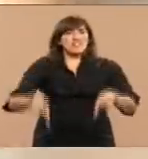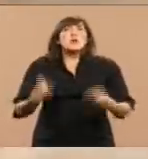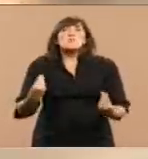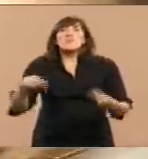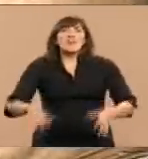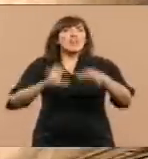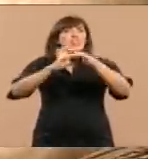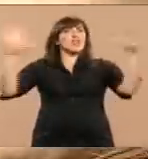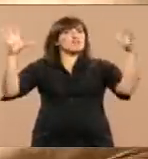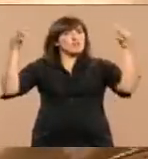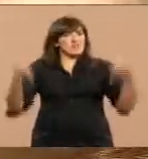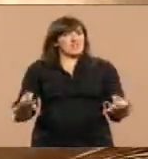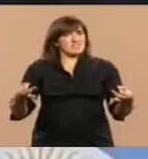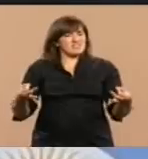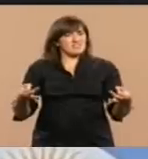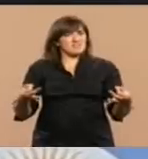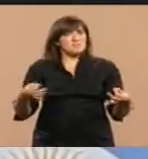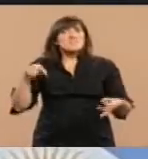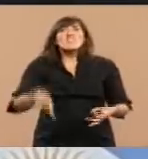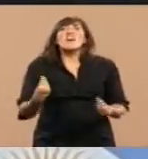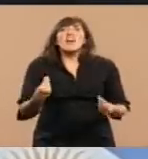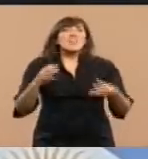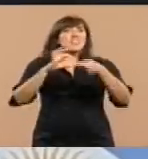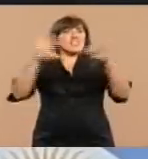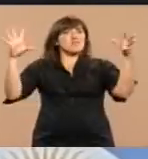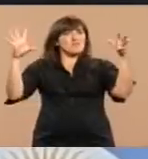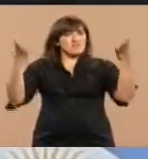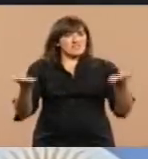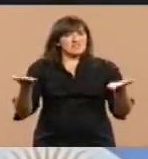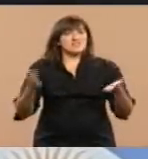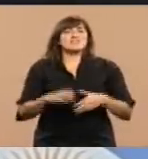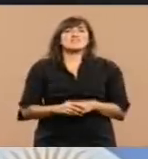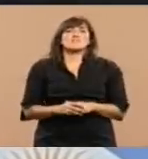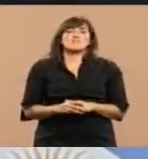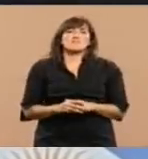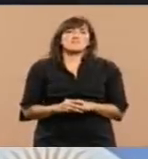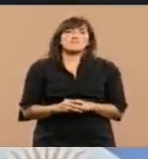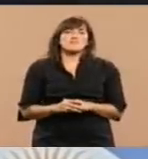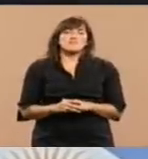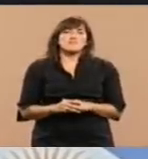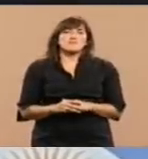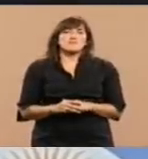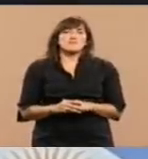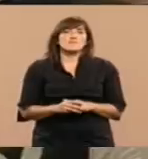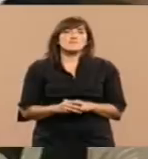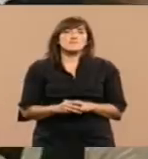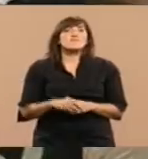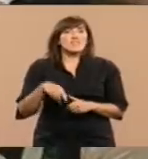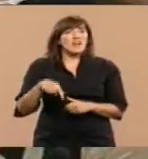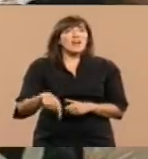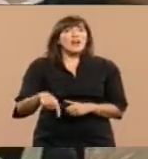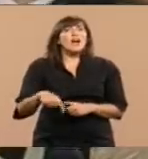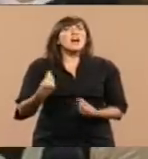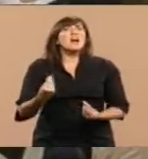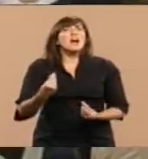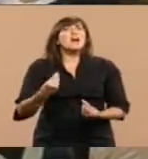porque es en el